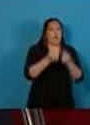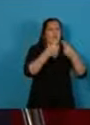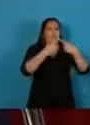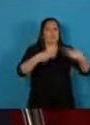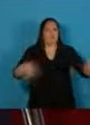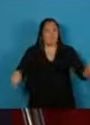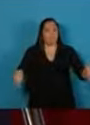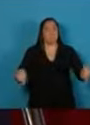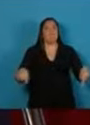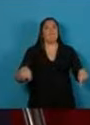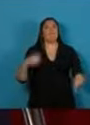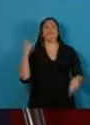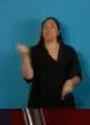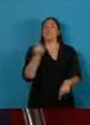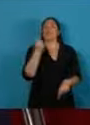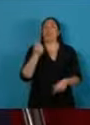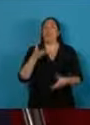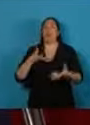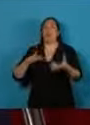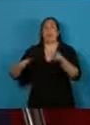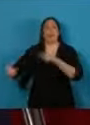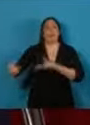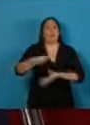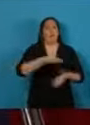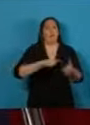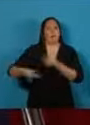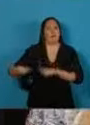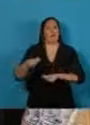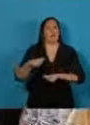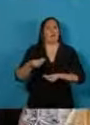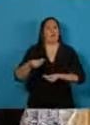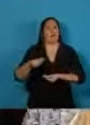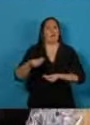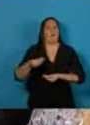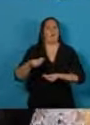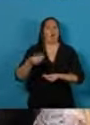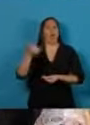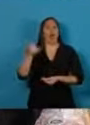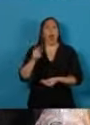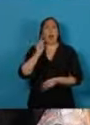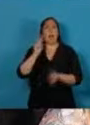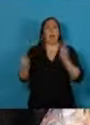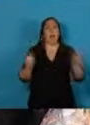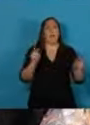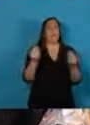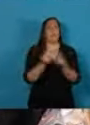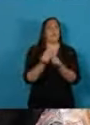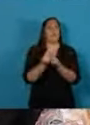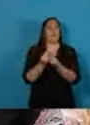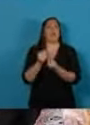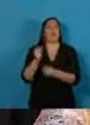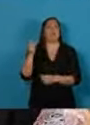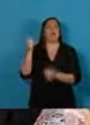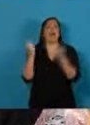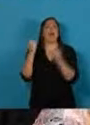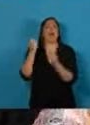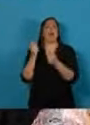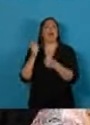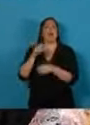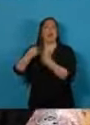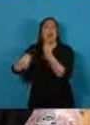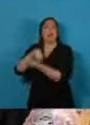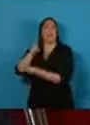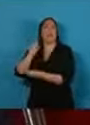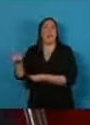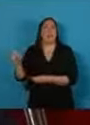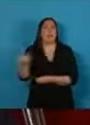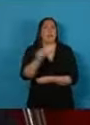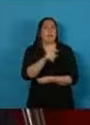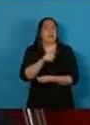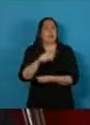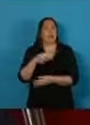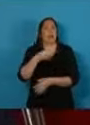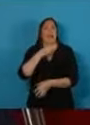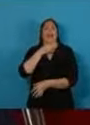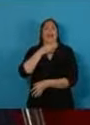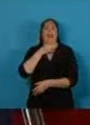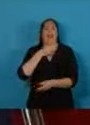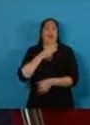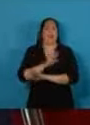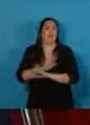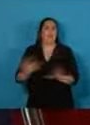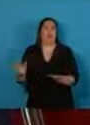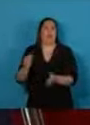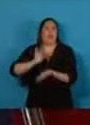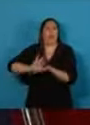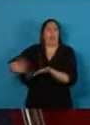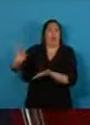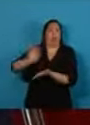solidaridad en la emergencia tiene muchas caras. Las economías familiares se encuentran asfixiadas por los altos niveles de